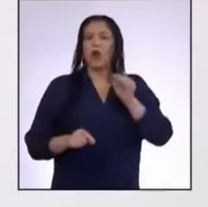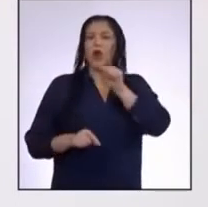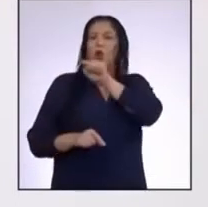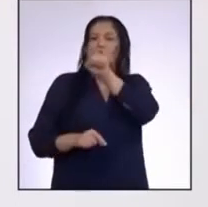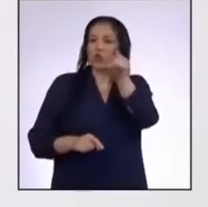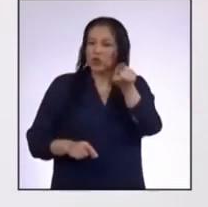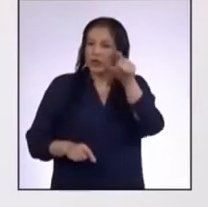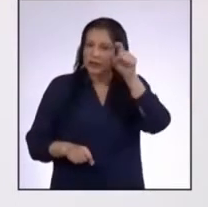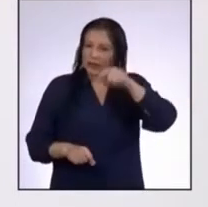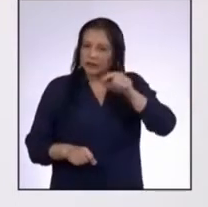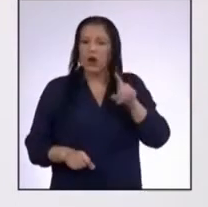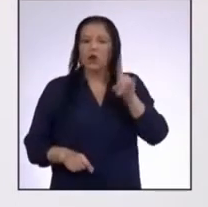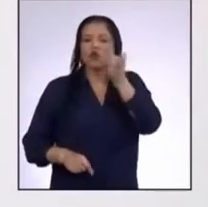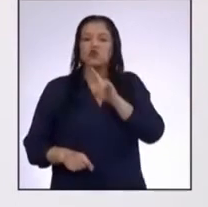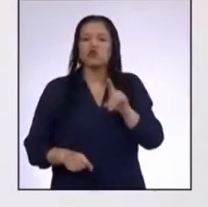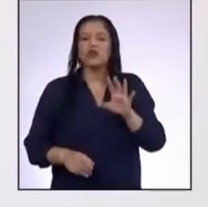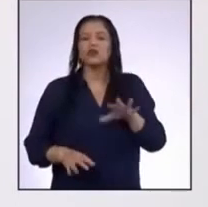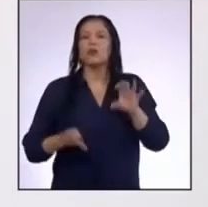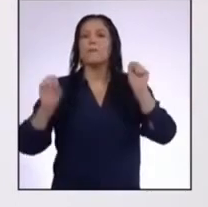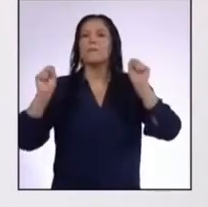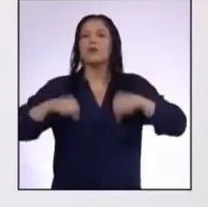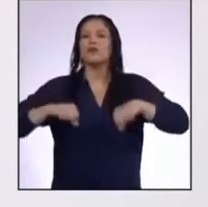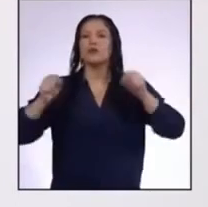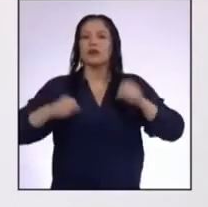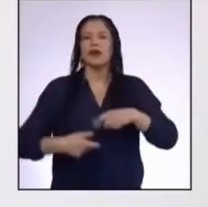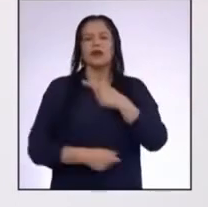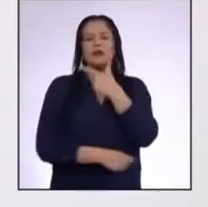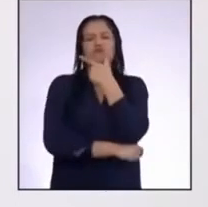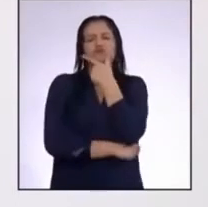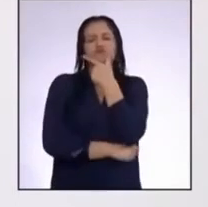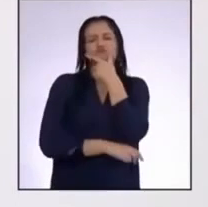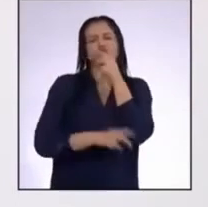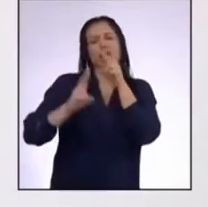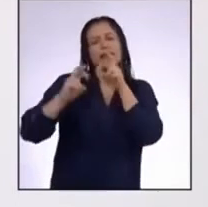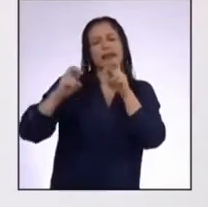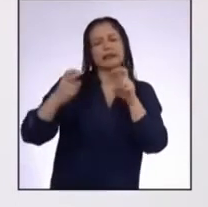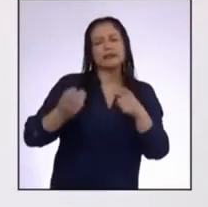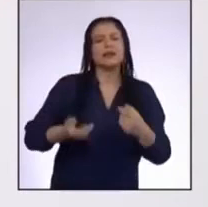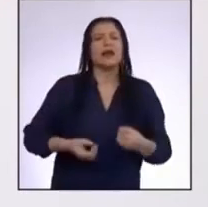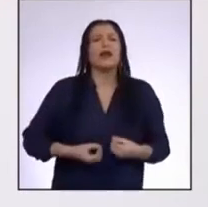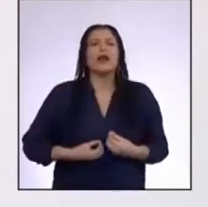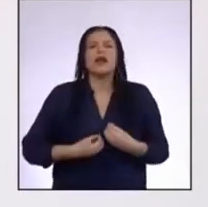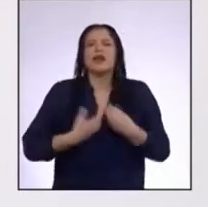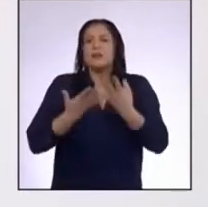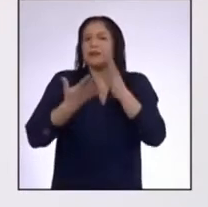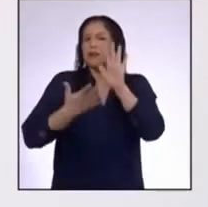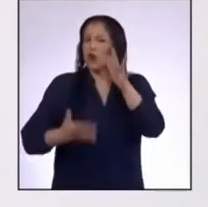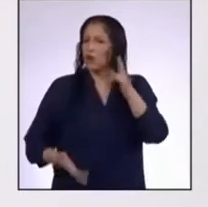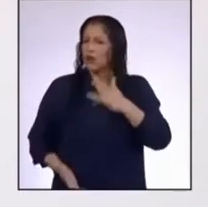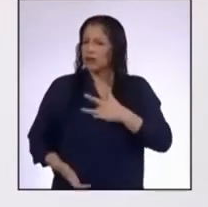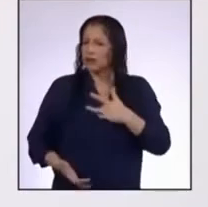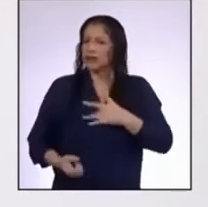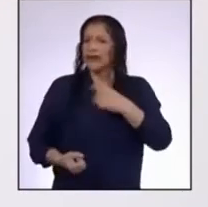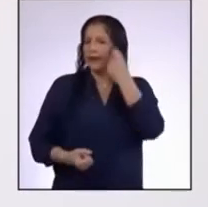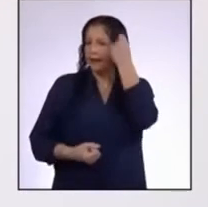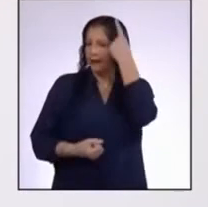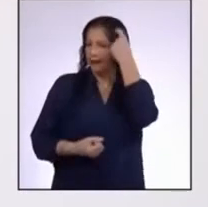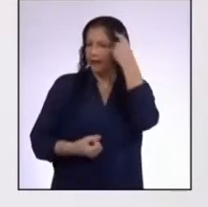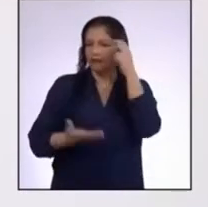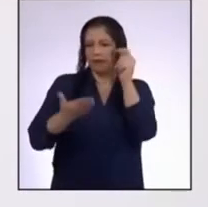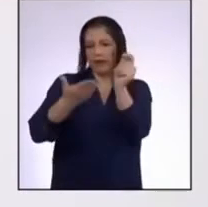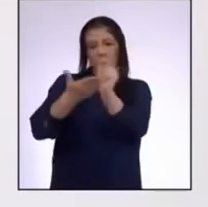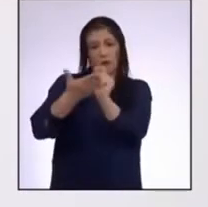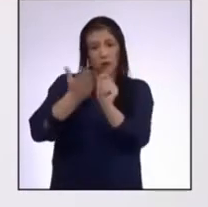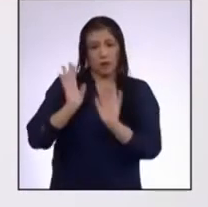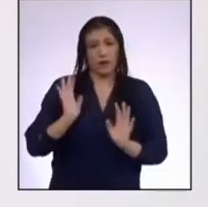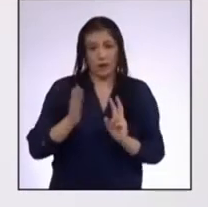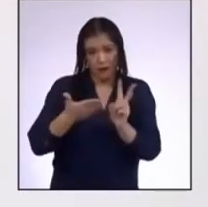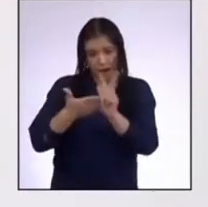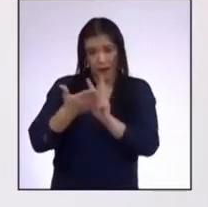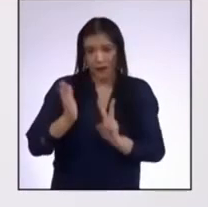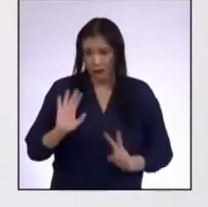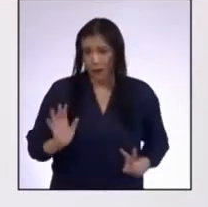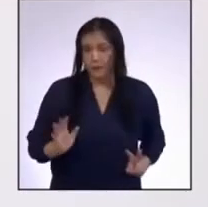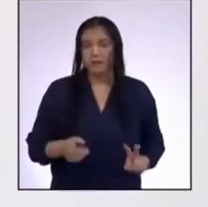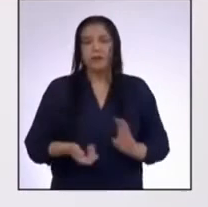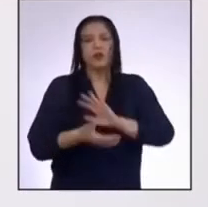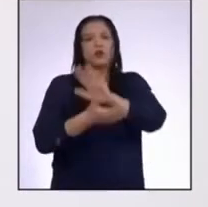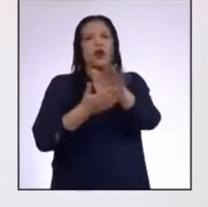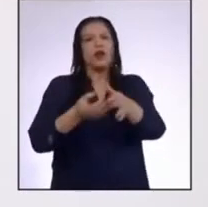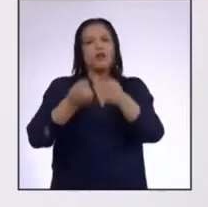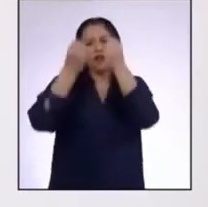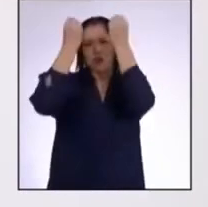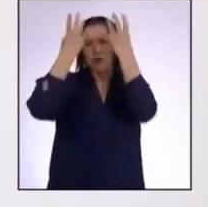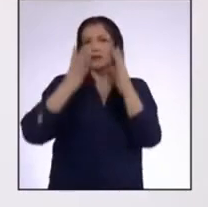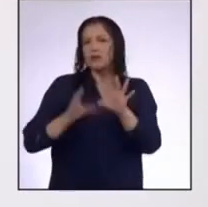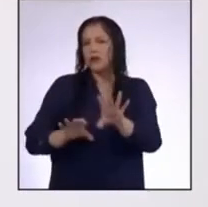deben usar su capacidad crítica, expresar lo que sienten y entender el texto La información